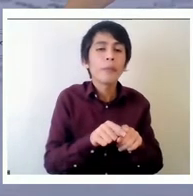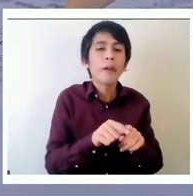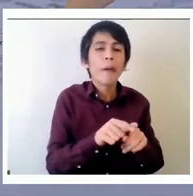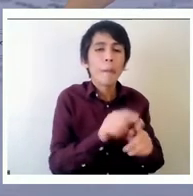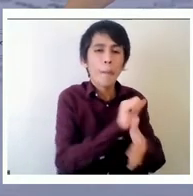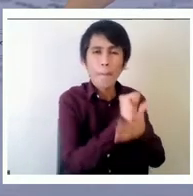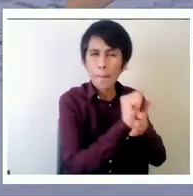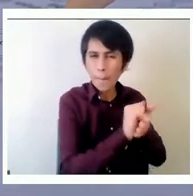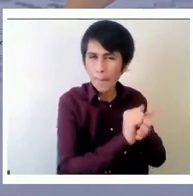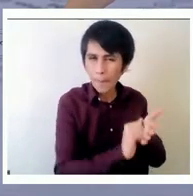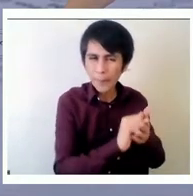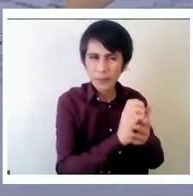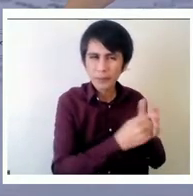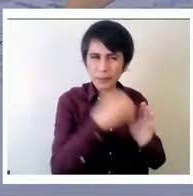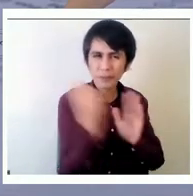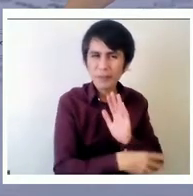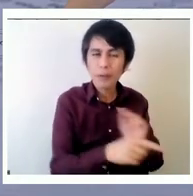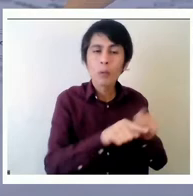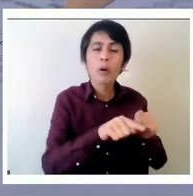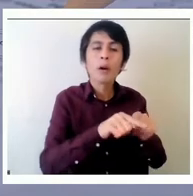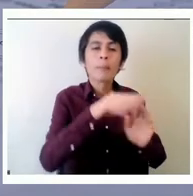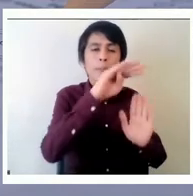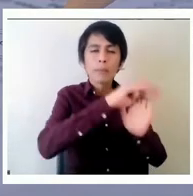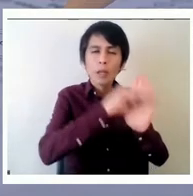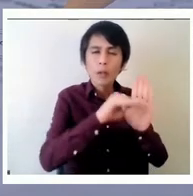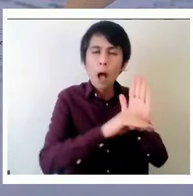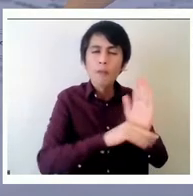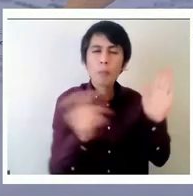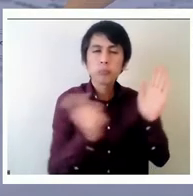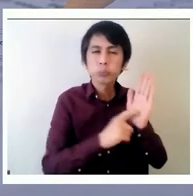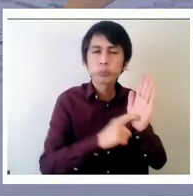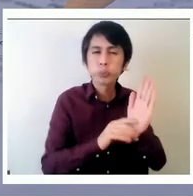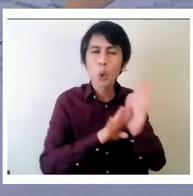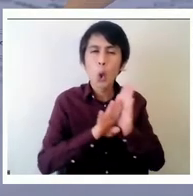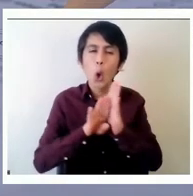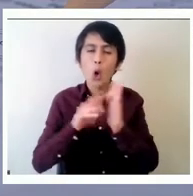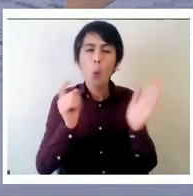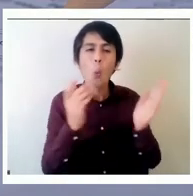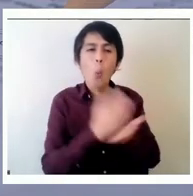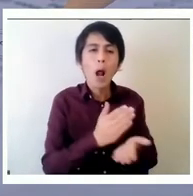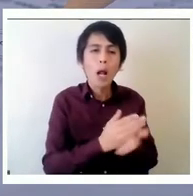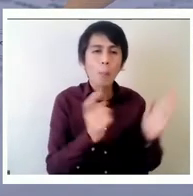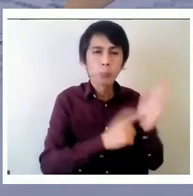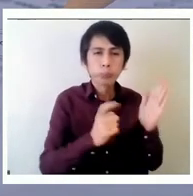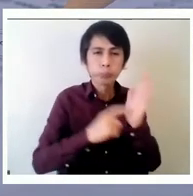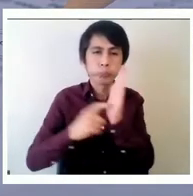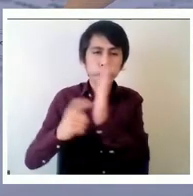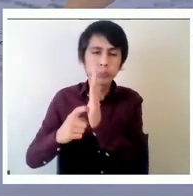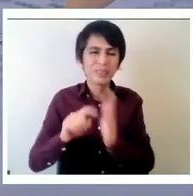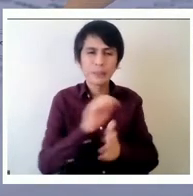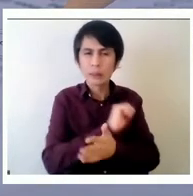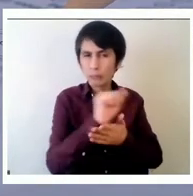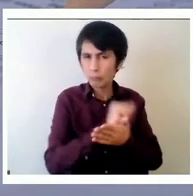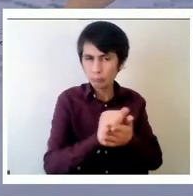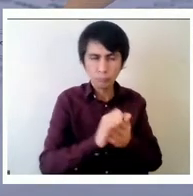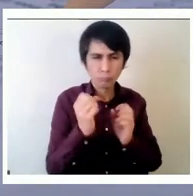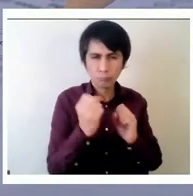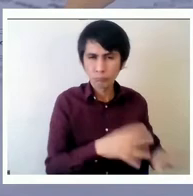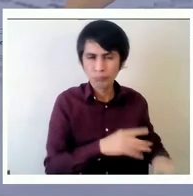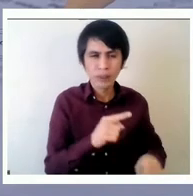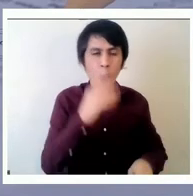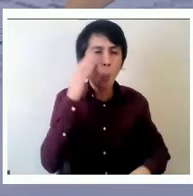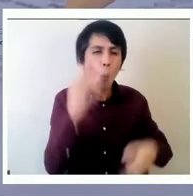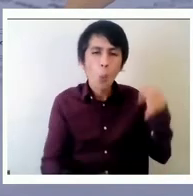tablas de ranking escolares porque esto también es bastante moledor y bastante injusto